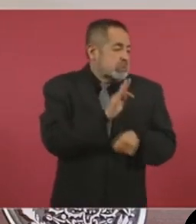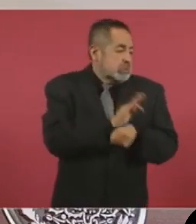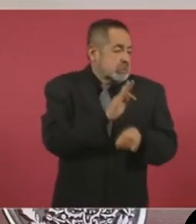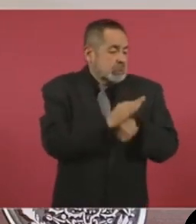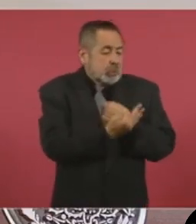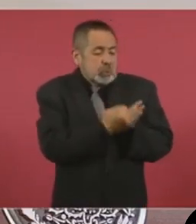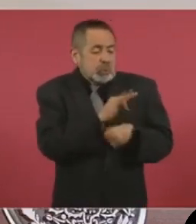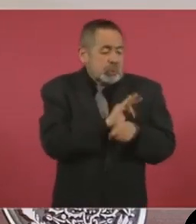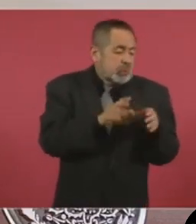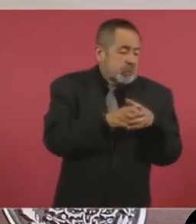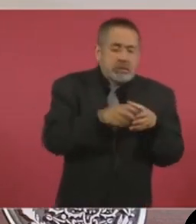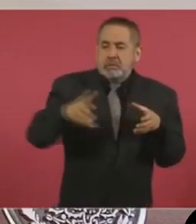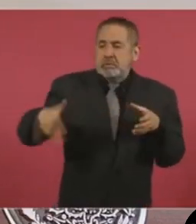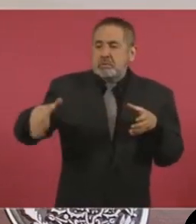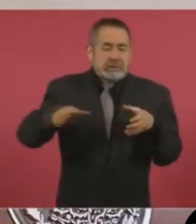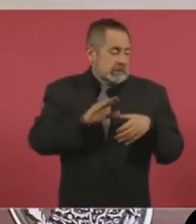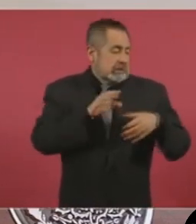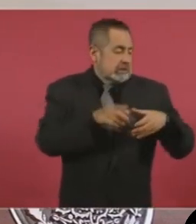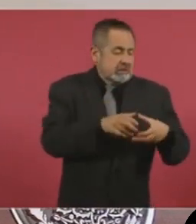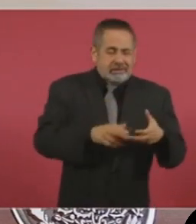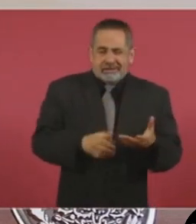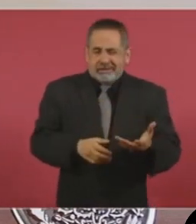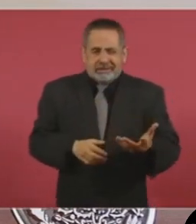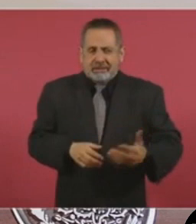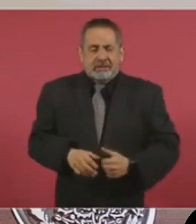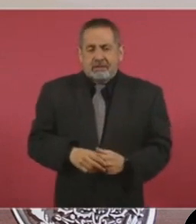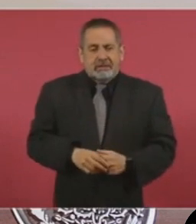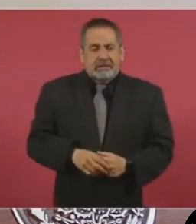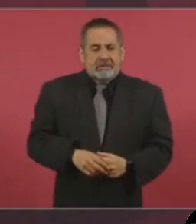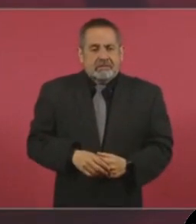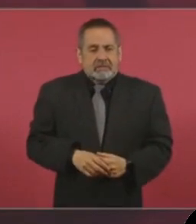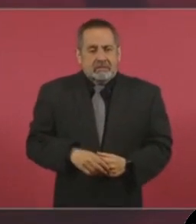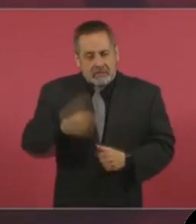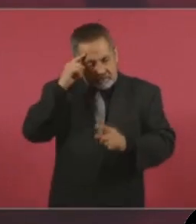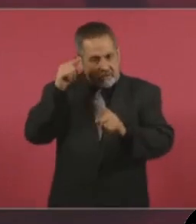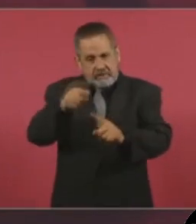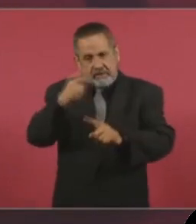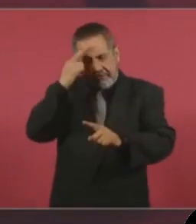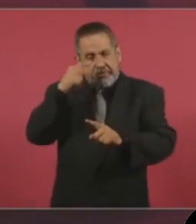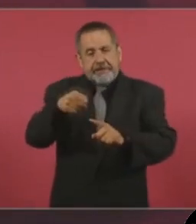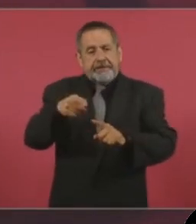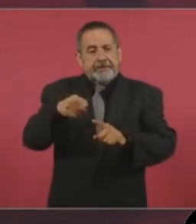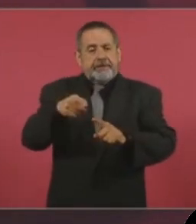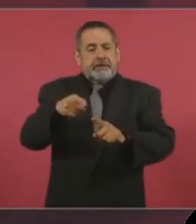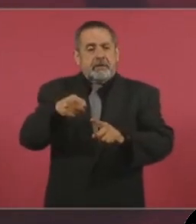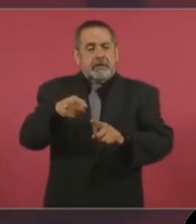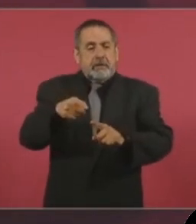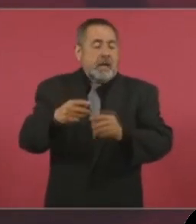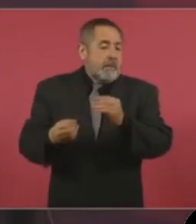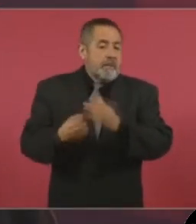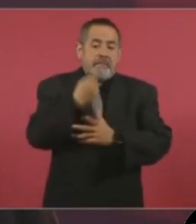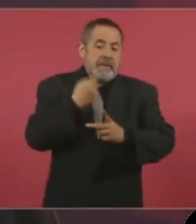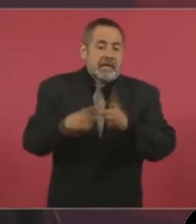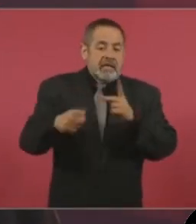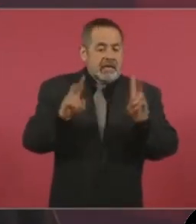Sobre todo a partir de la aplicación del modelo neoliberal